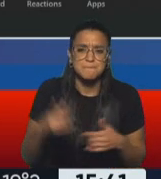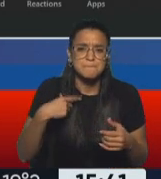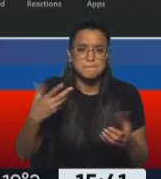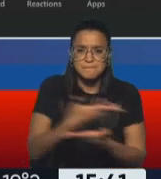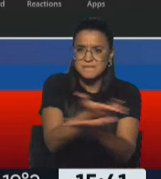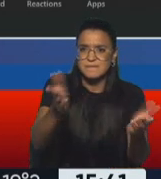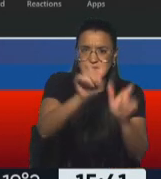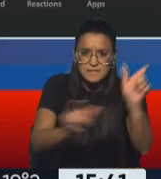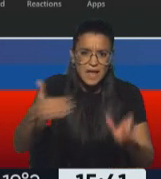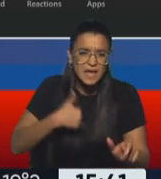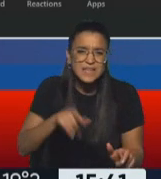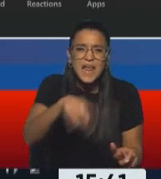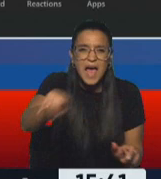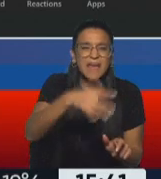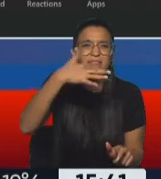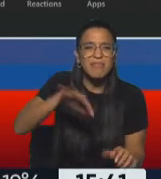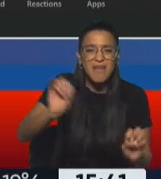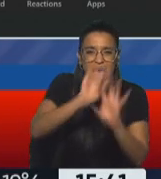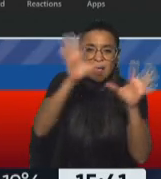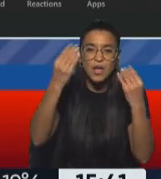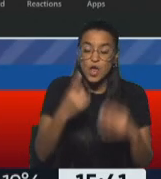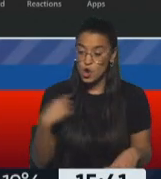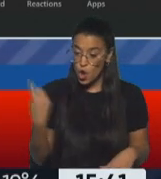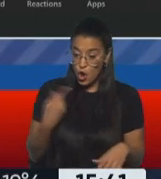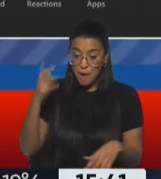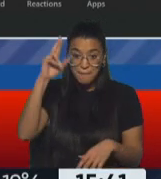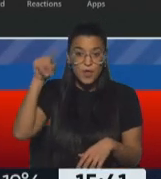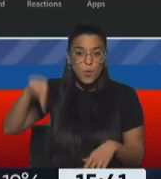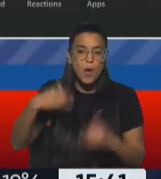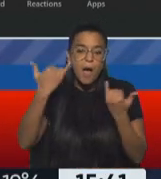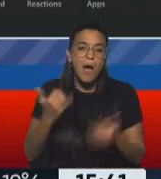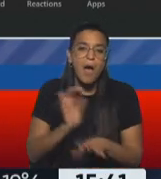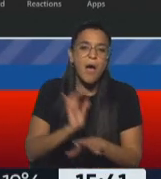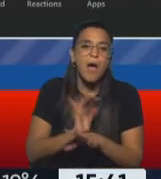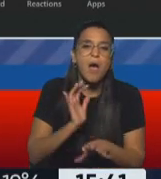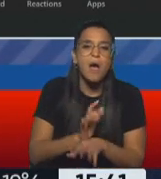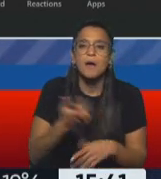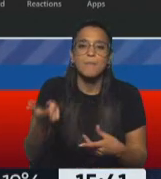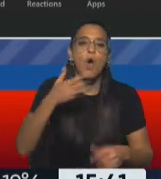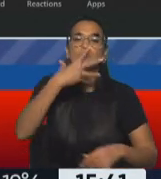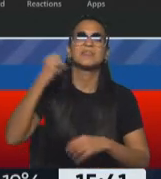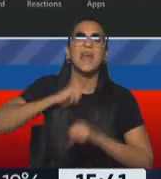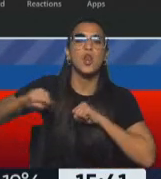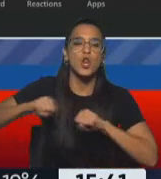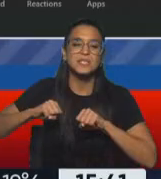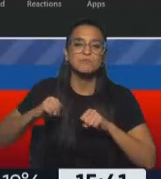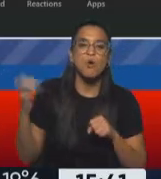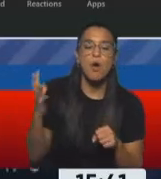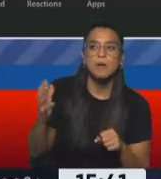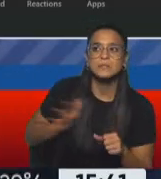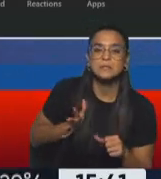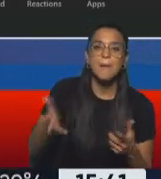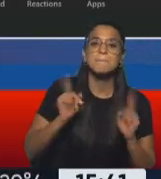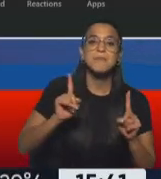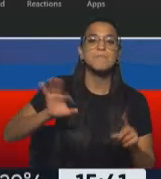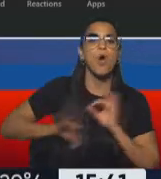público ahí en Argentina lo tenga claro, es que tenemos esa espada de damocles del terrorismo, ¿no? de los años